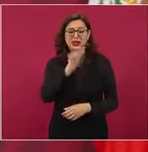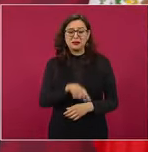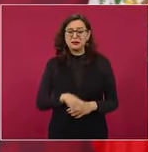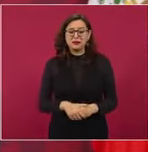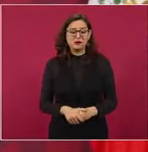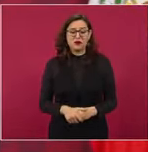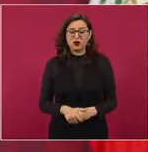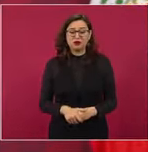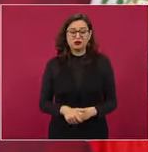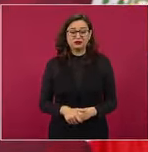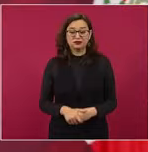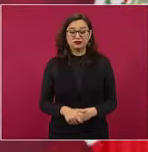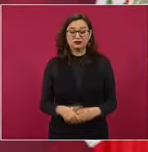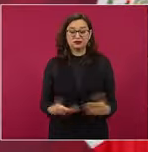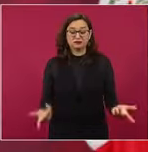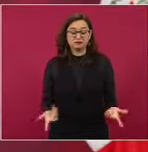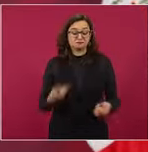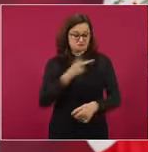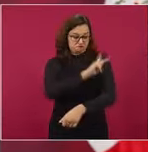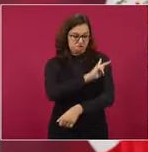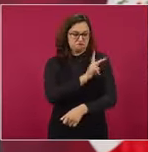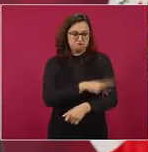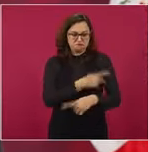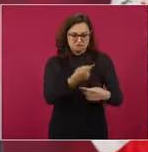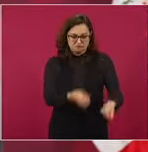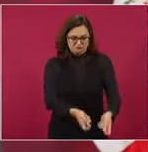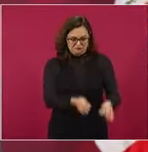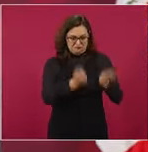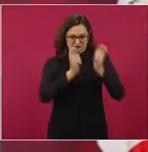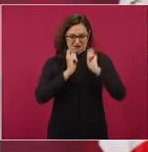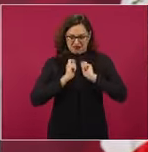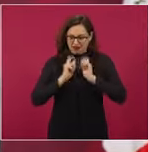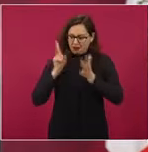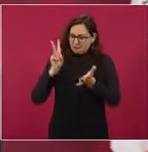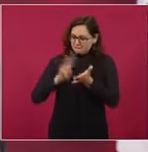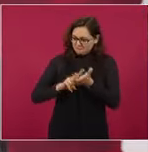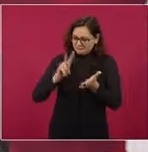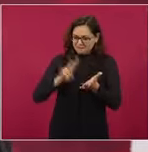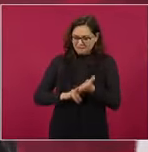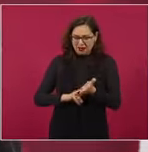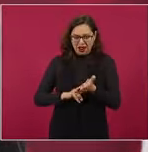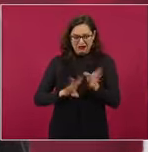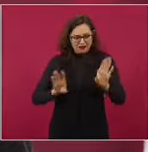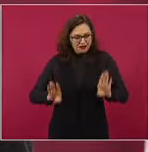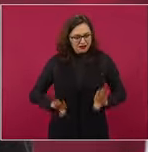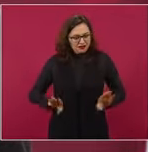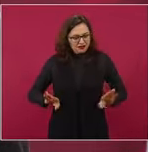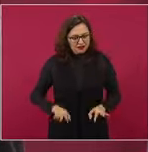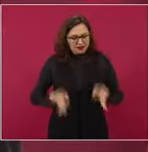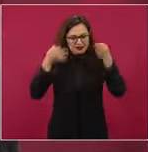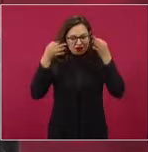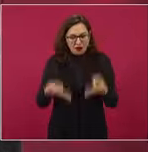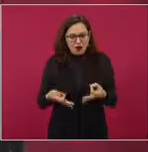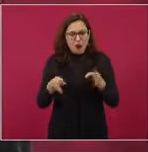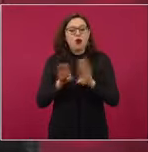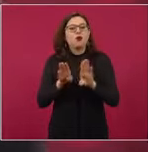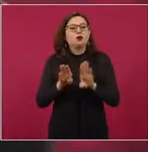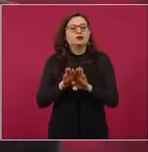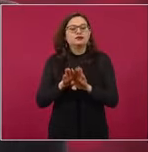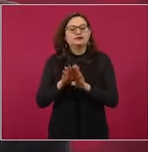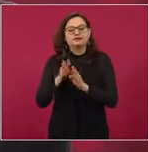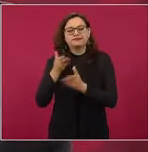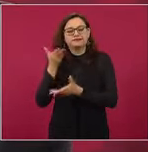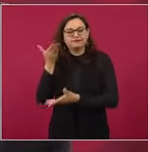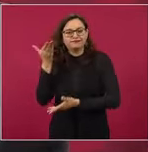que el poder sólo tiene sentido y se convierte en virtud cuando se pone al servicio de los demás y el poder es humildad y el poder